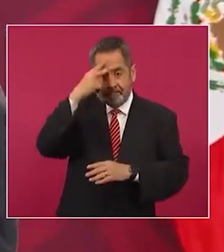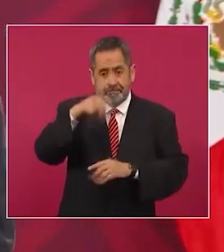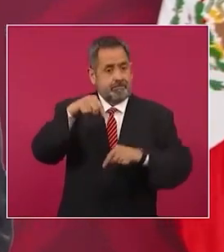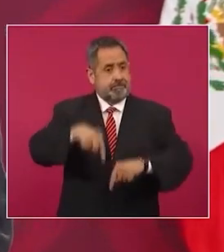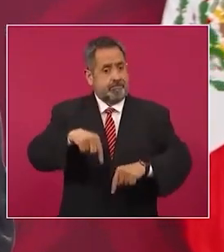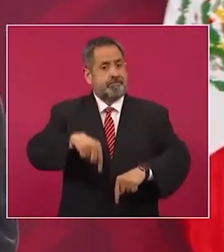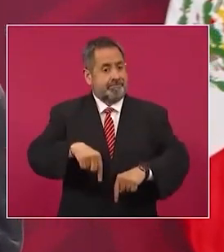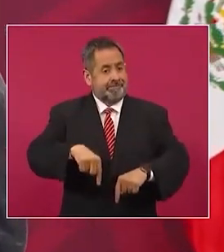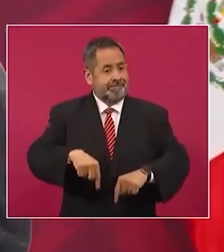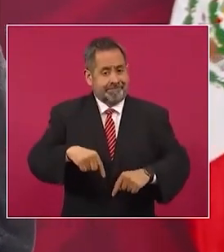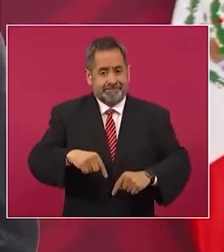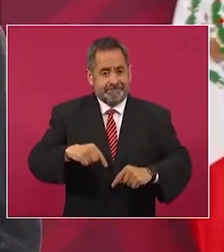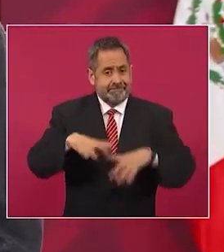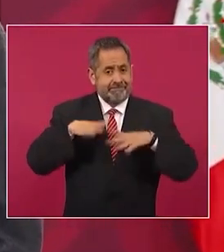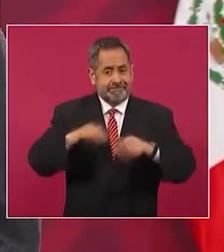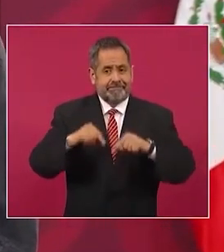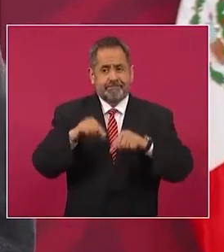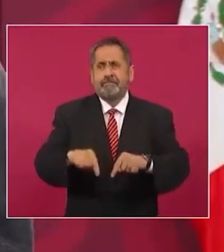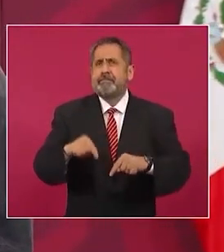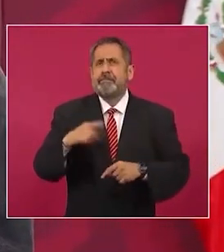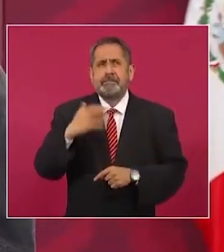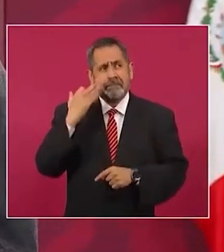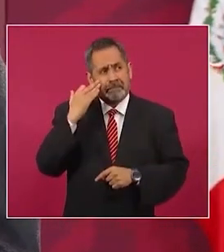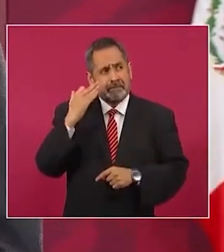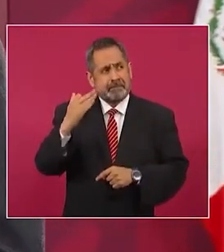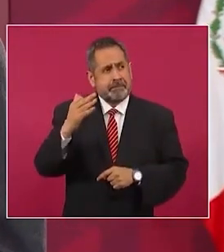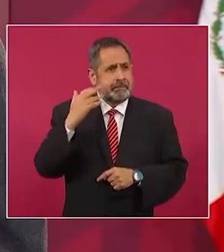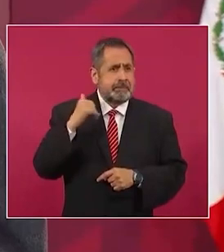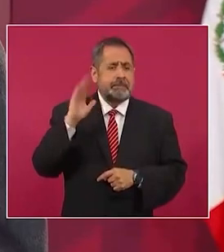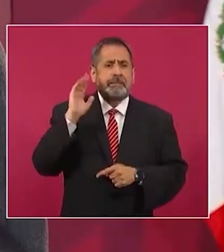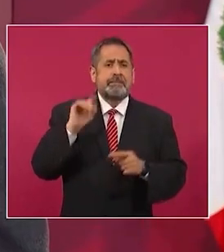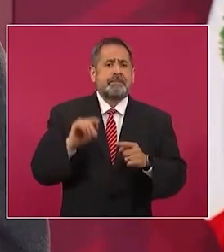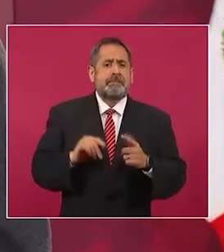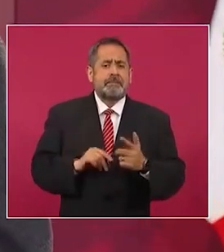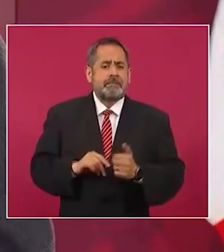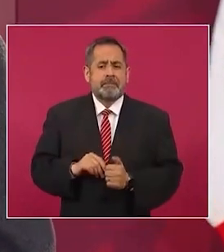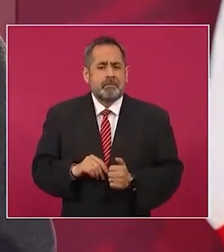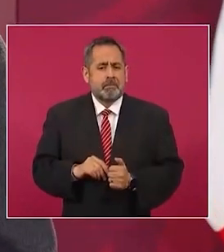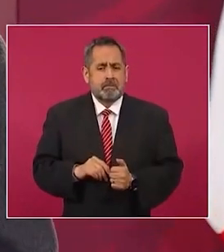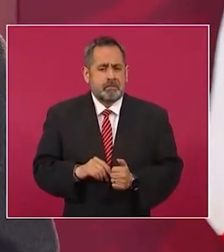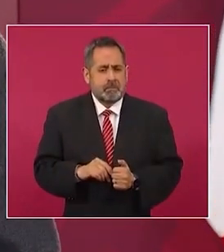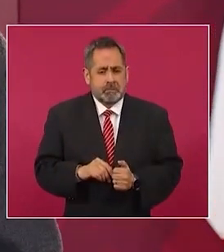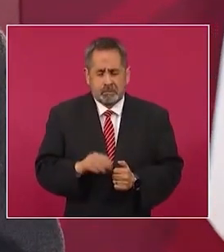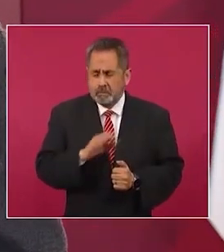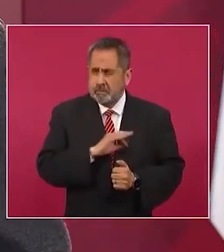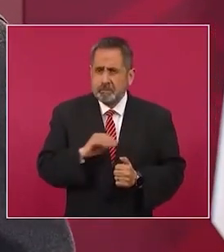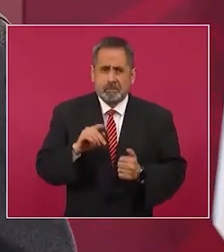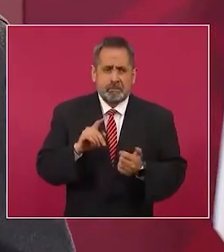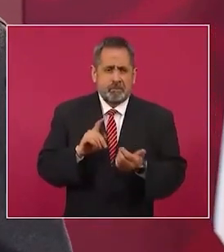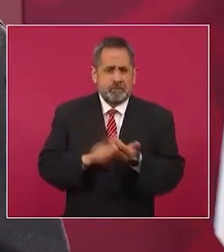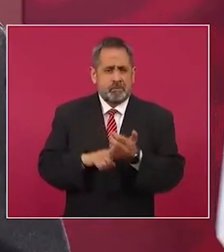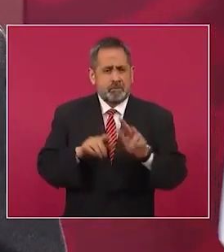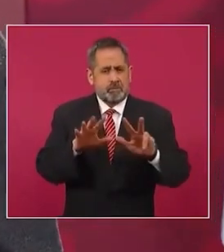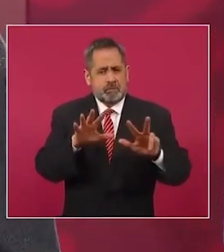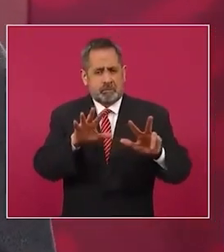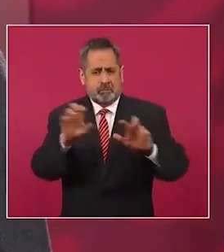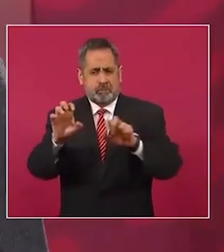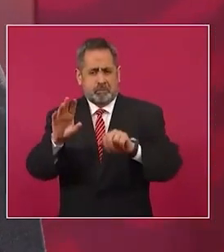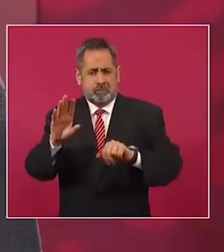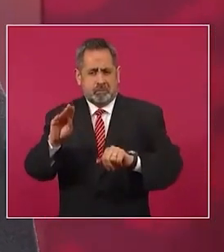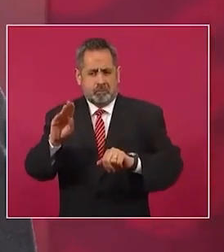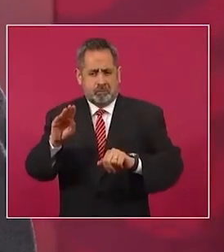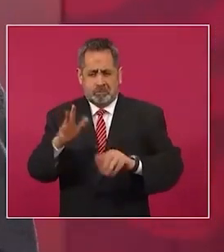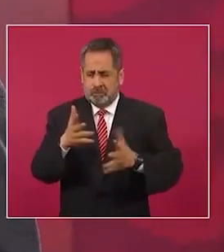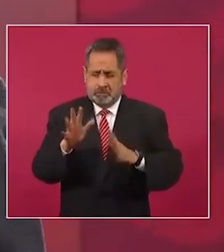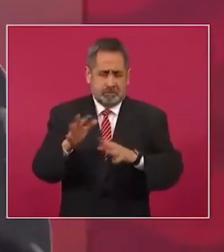surgió allá por mil ochocientos noventa,